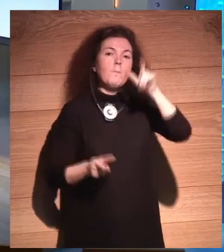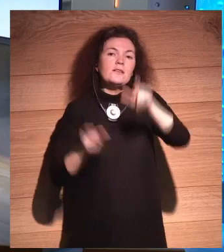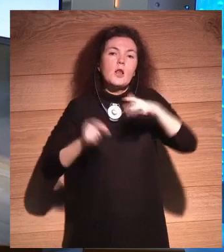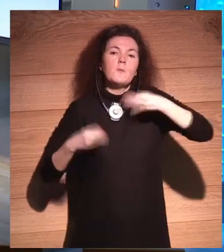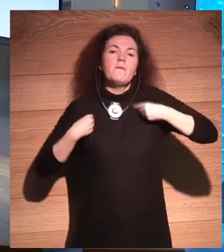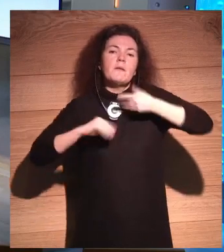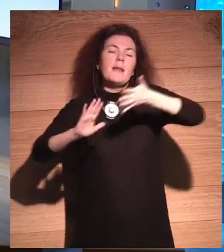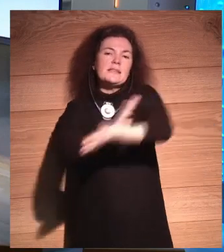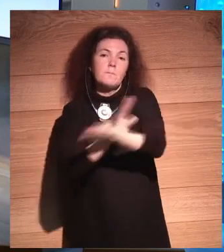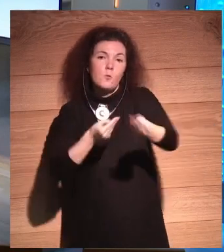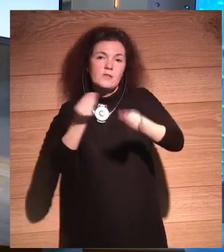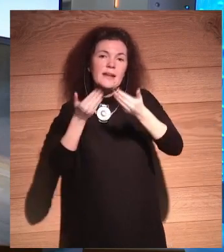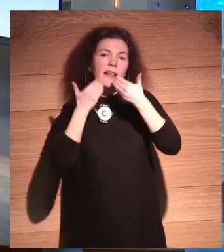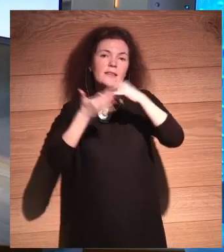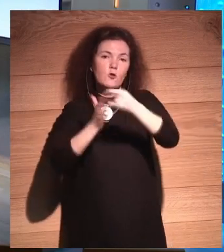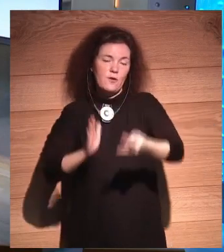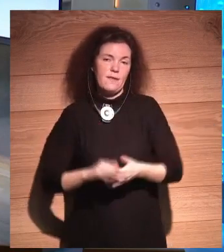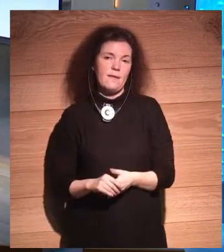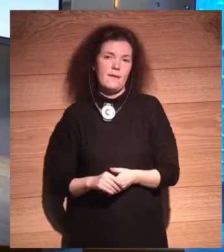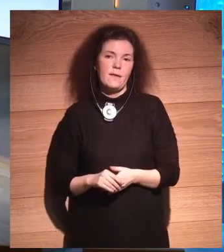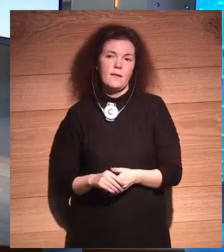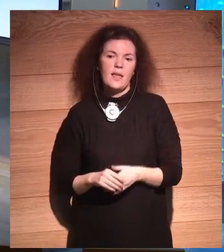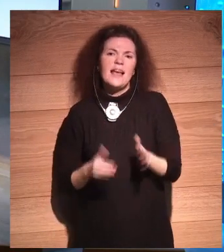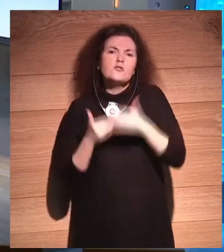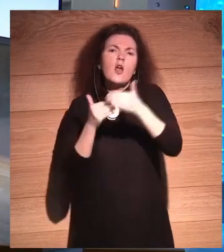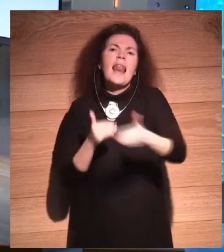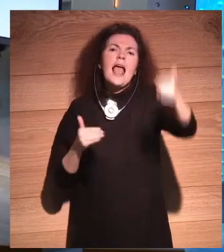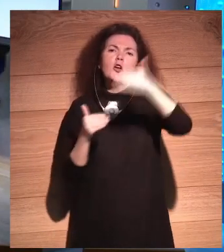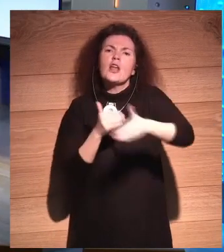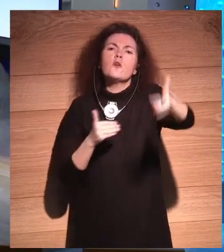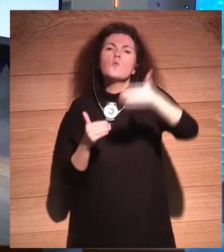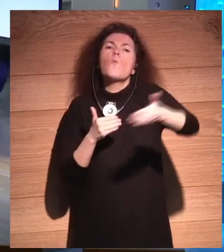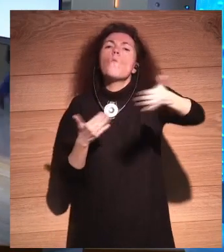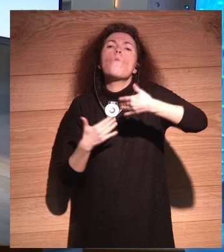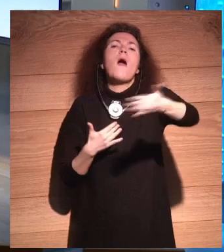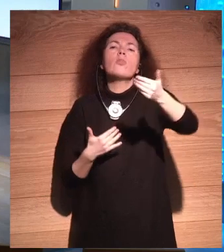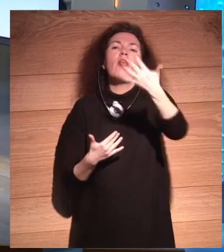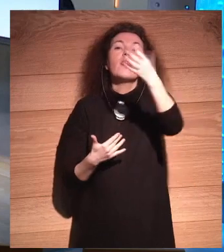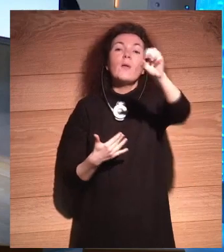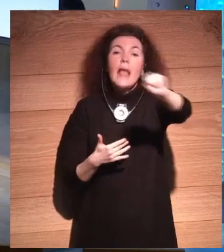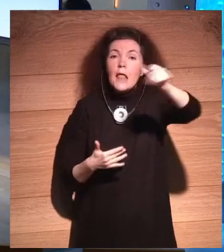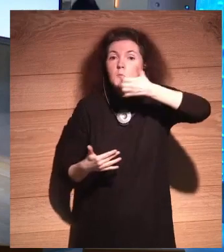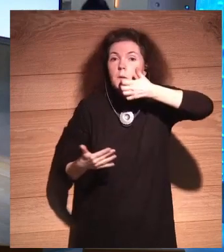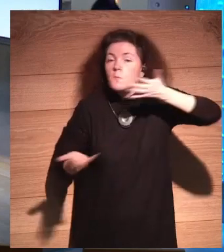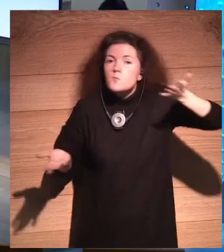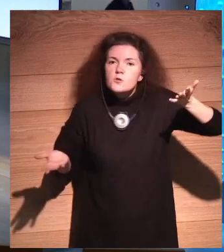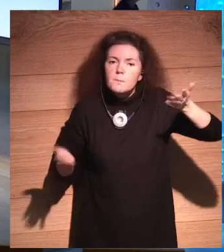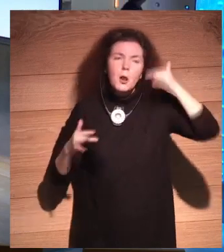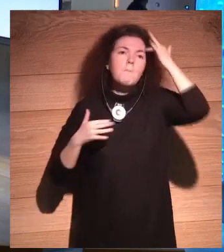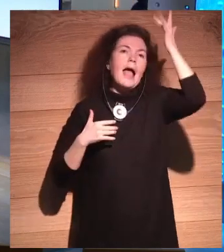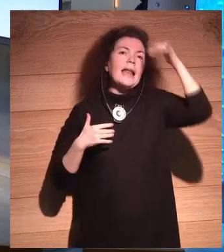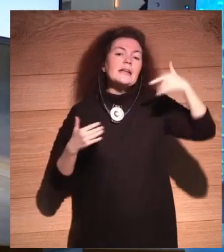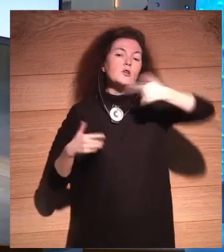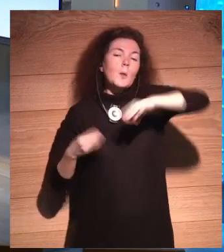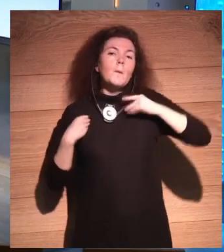siempre utilizando la tecnología. ¿Cómo nos queda esto de lejos? 50 años. Pero imaginad que si llegáramos a los